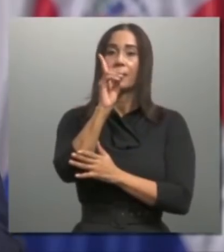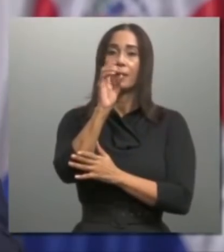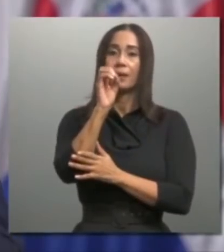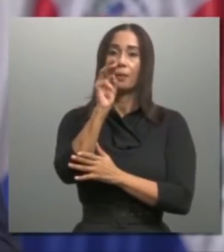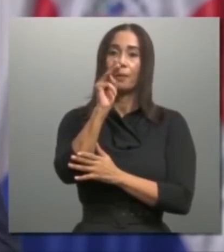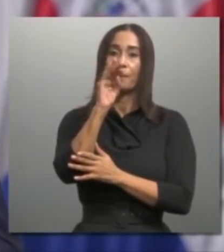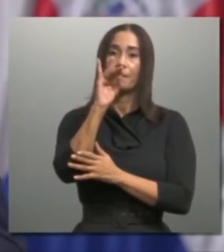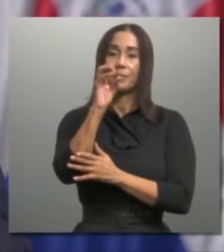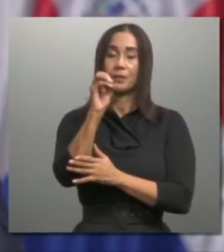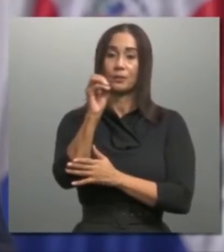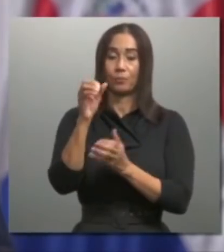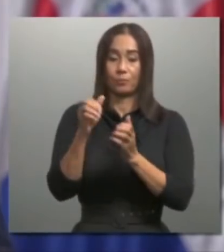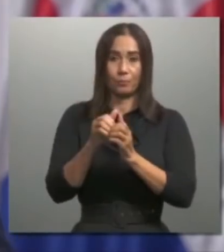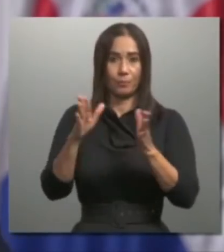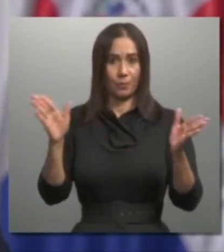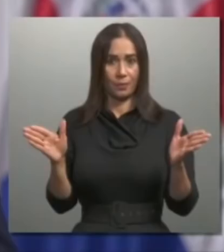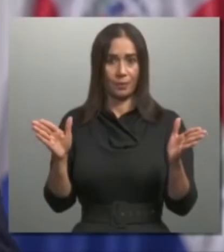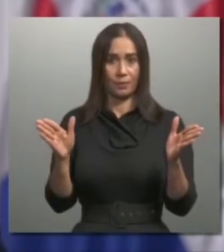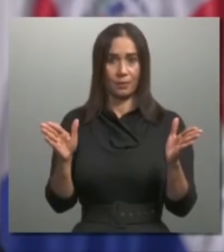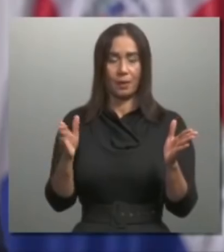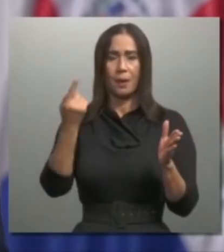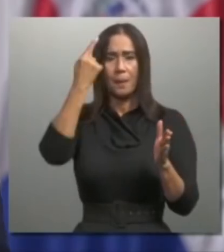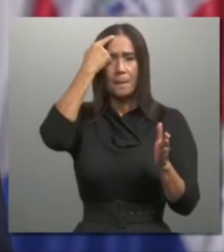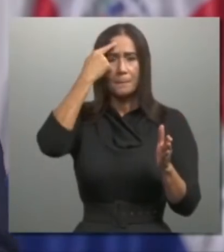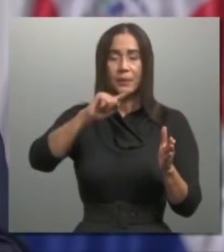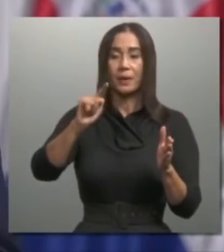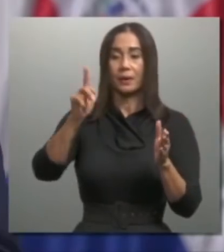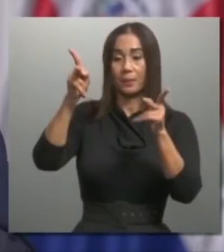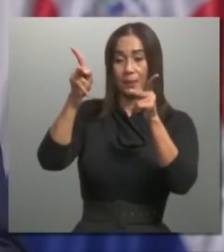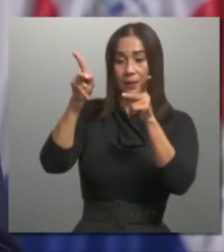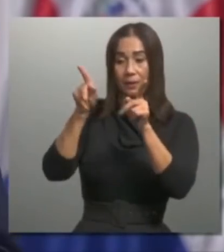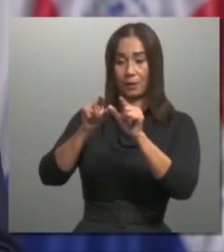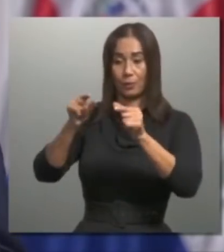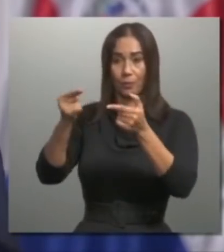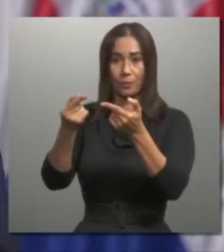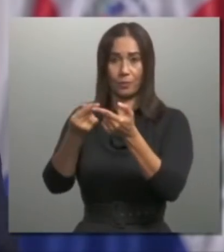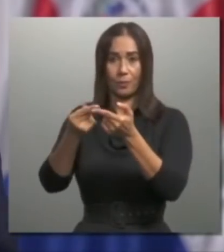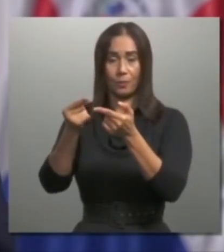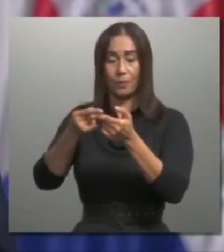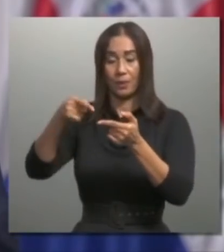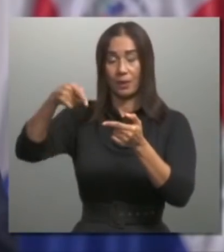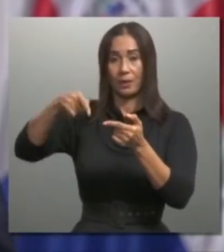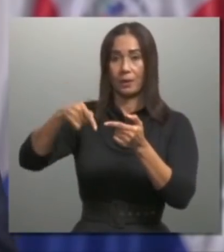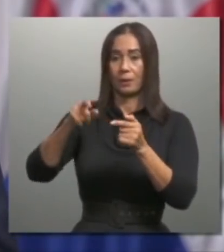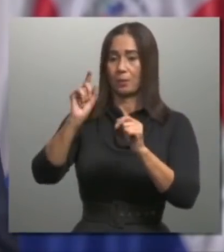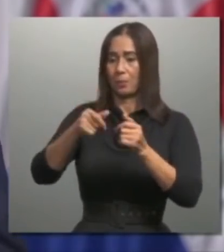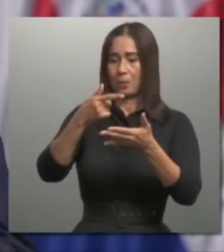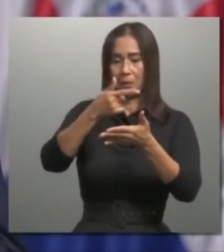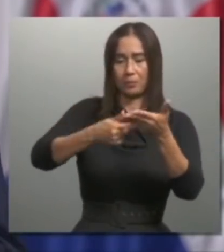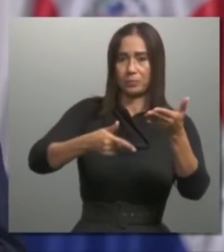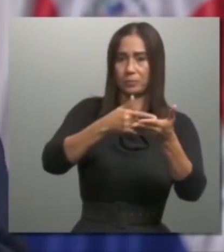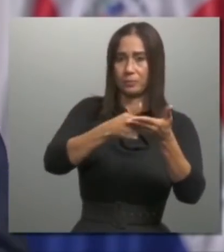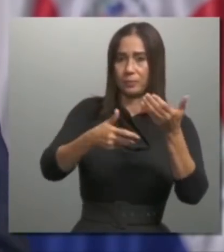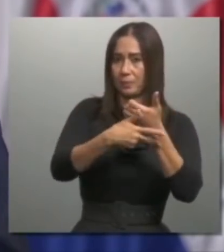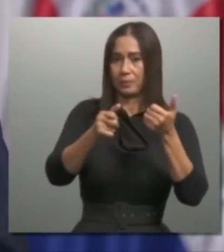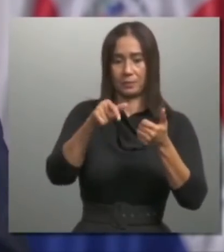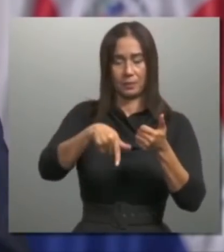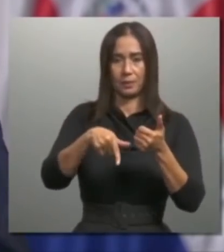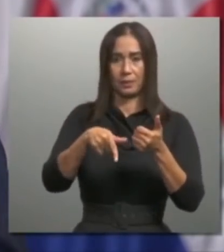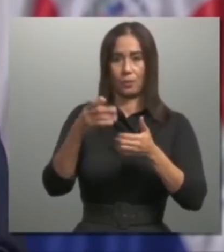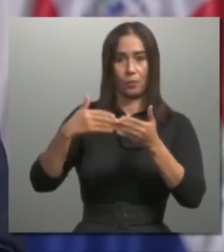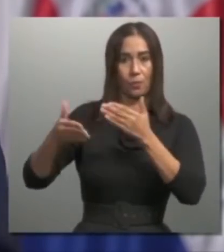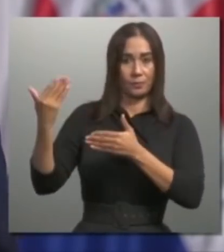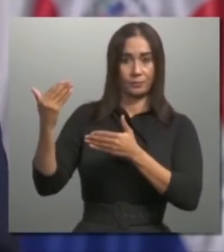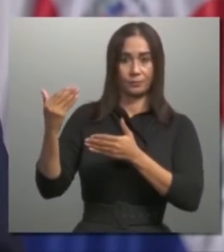inquilino temporal del poder pueda lesionar los sagrados intereses de este pueblo como ha ocurrido en otras ocasiones.